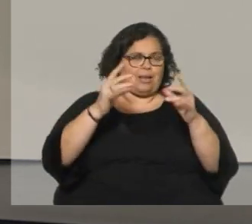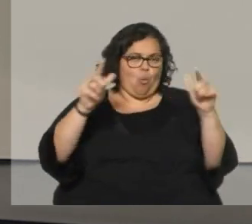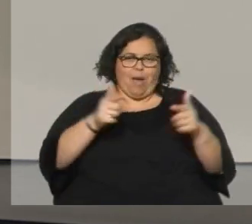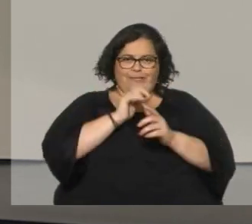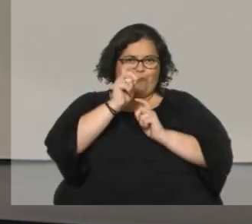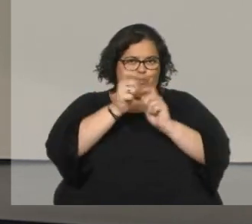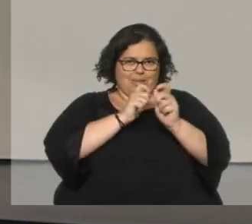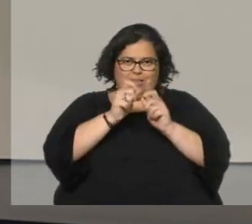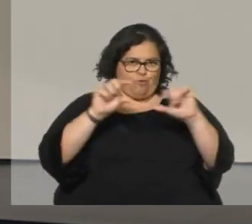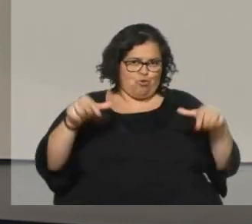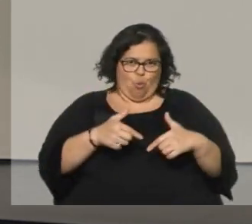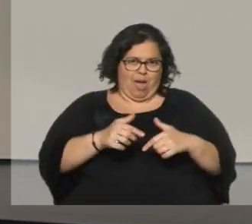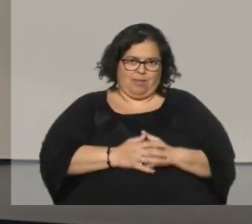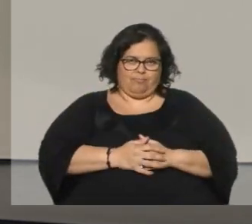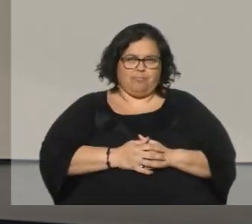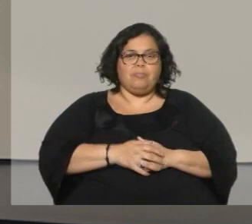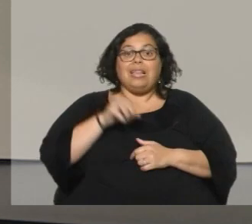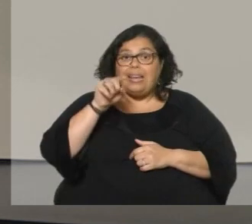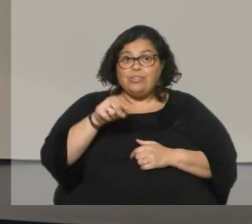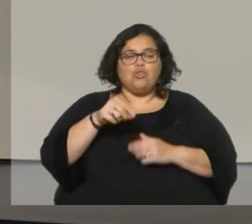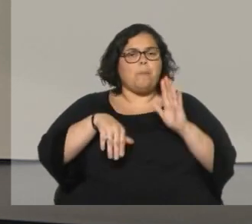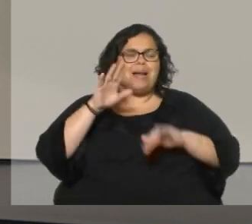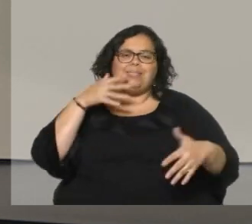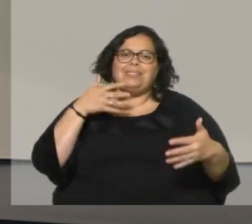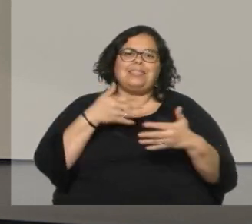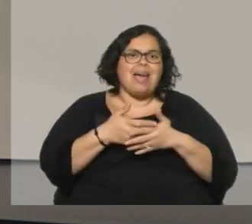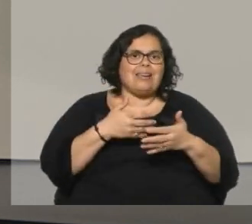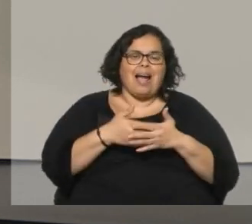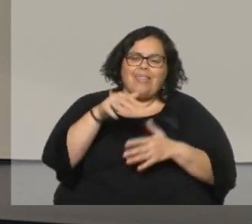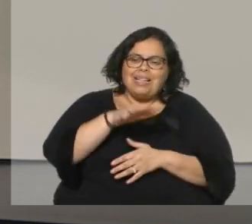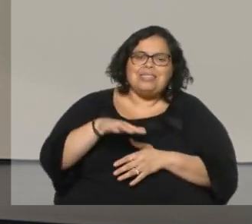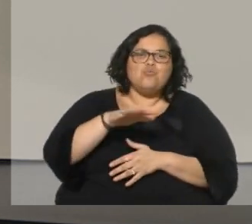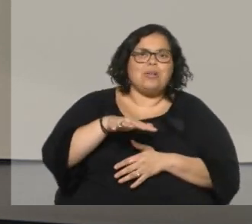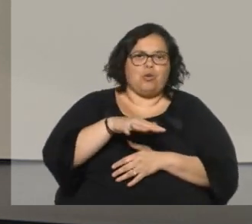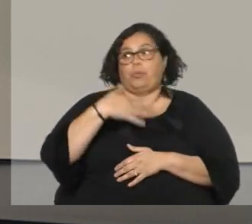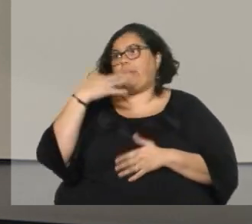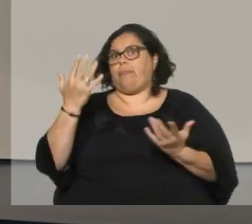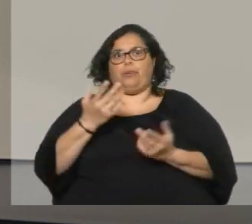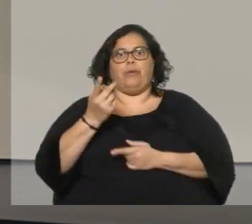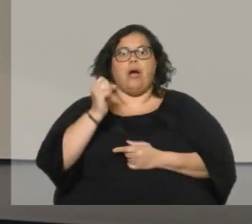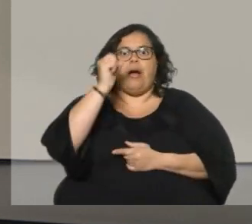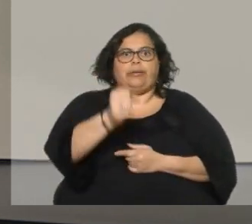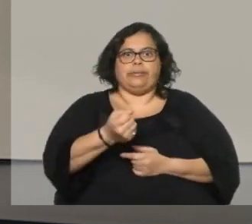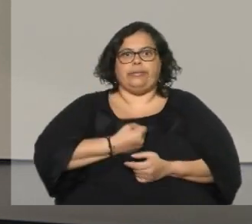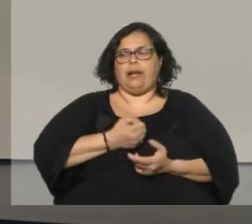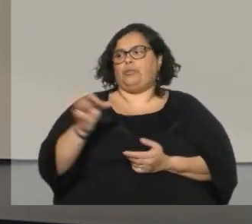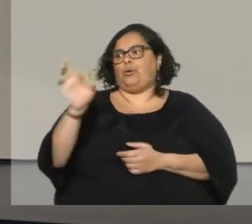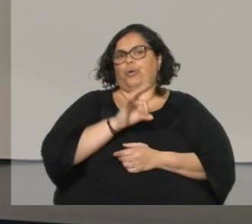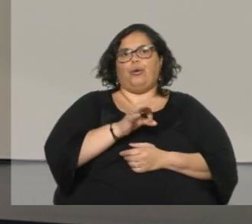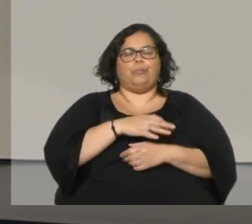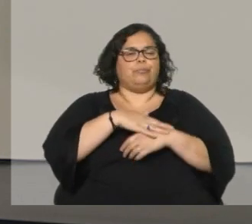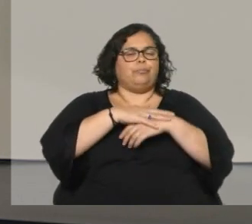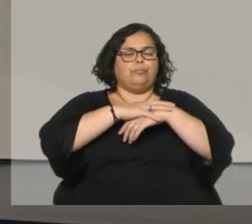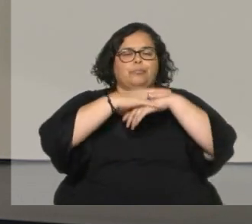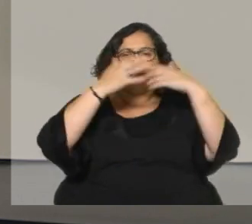realmente son los que están cerca de una escena del crimen de un crimen están cerca